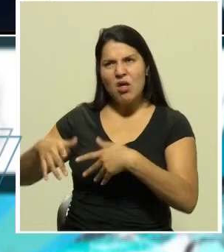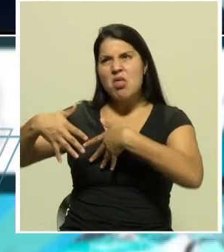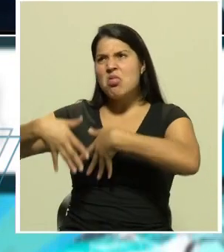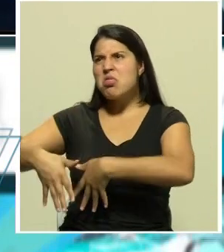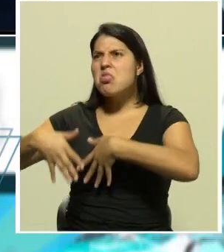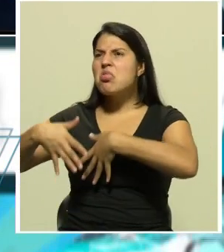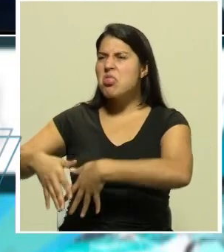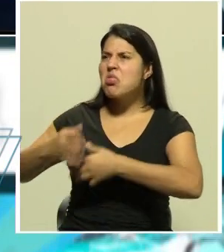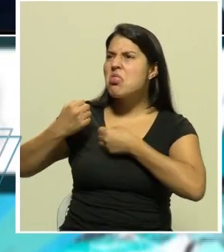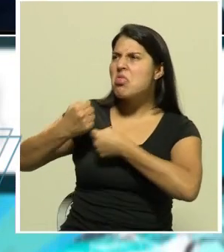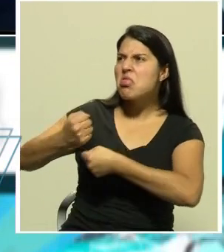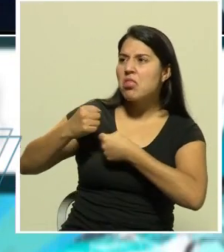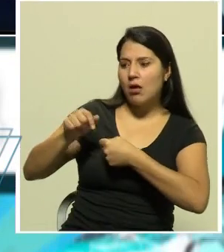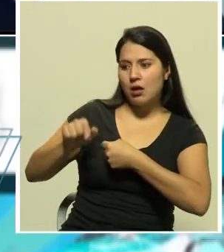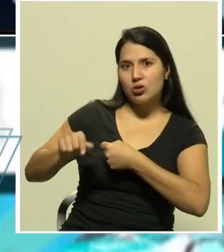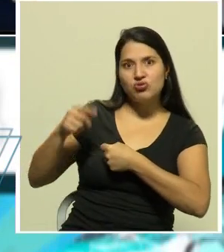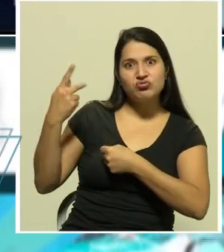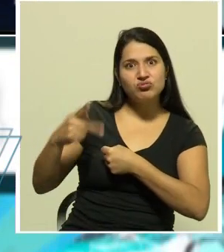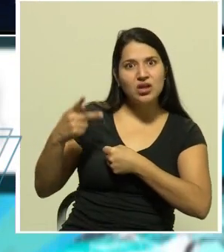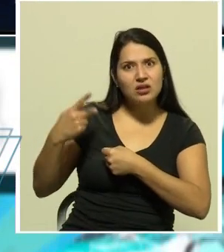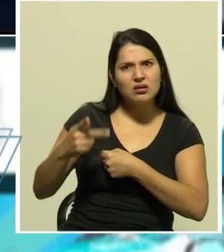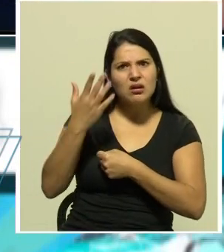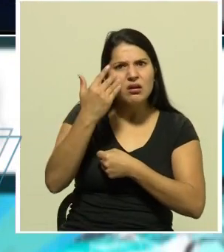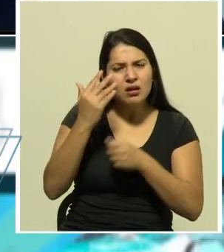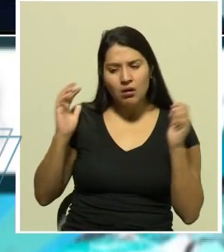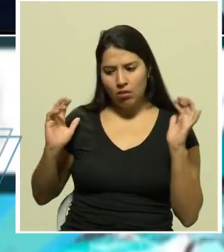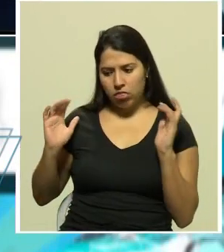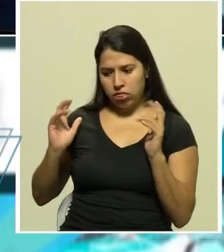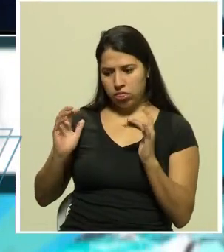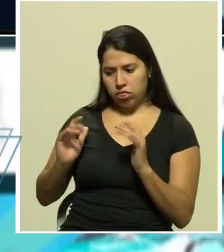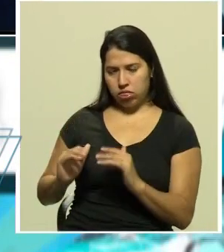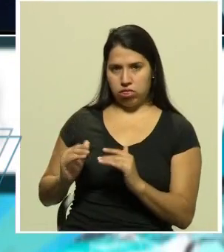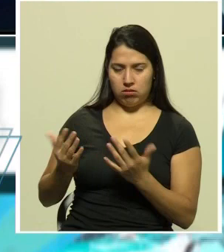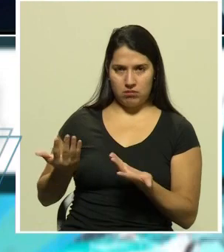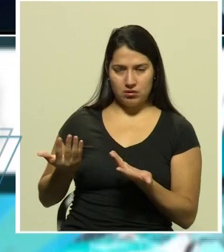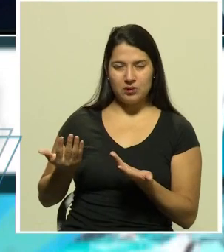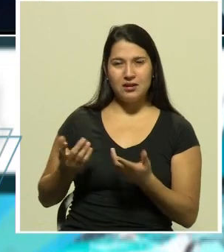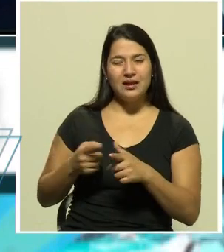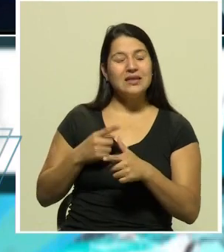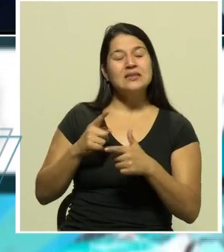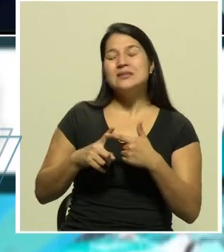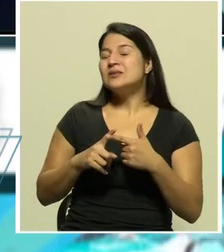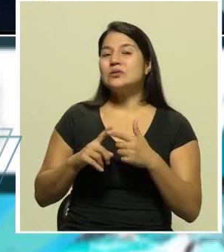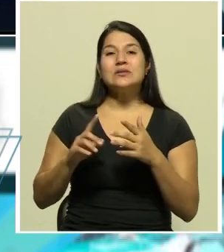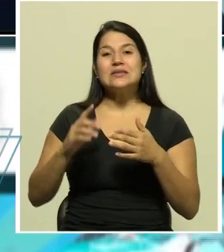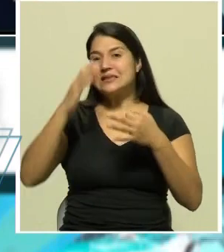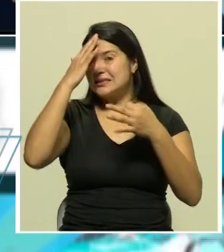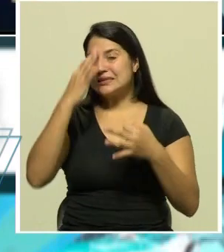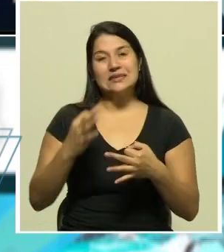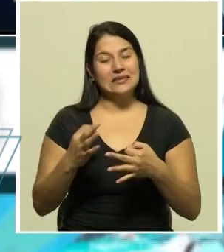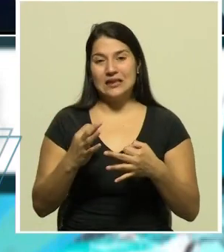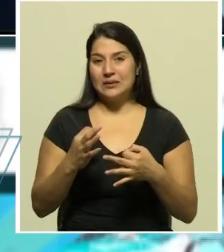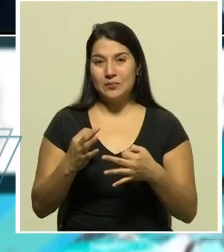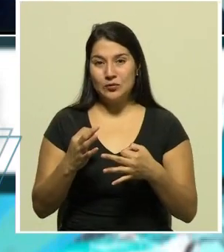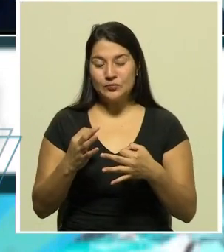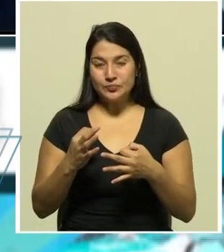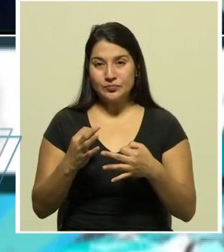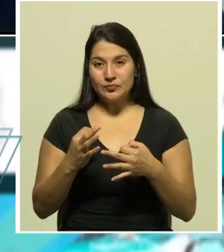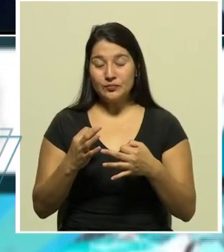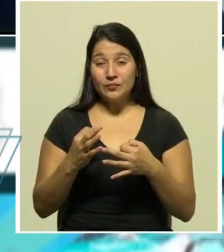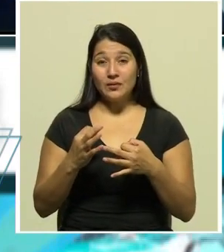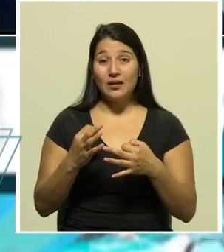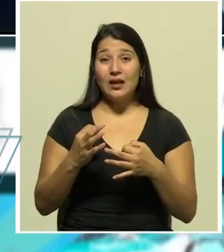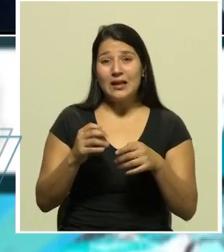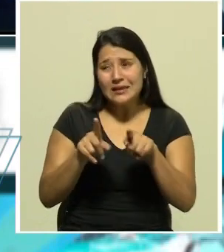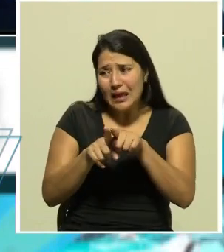una situación de riesgo respecto de la emergencia que tenemos es decir de riesgo de contagio y frente a situaciones específicas que